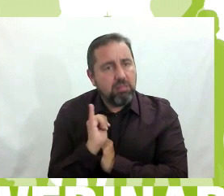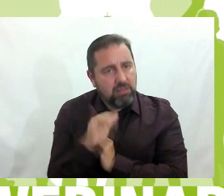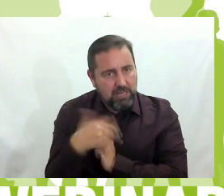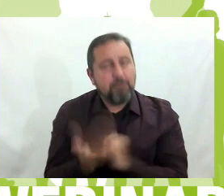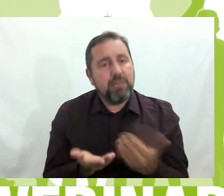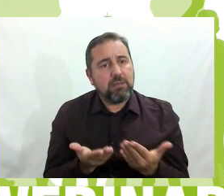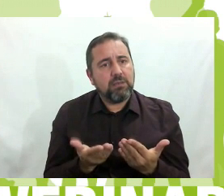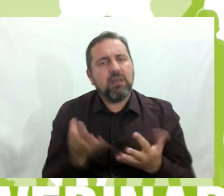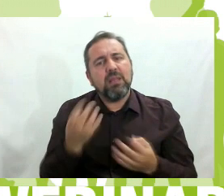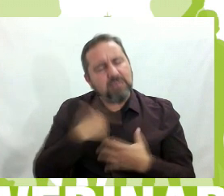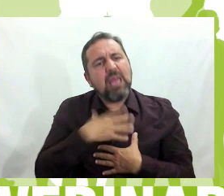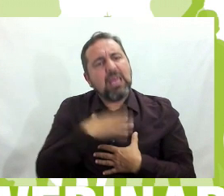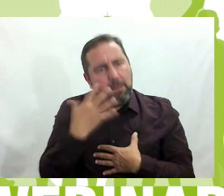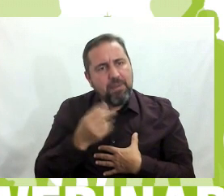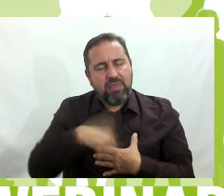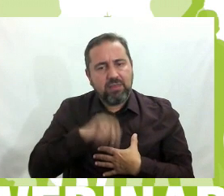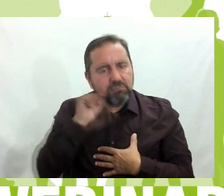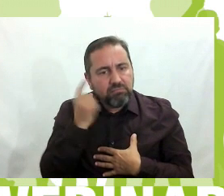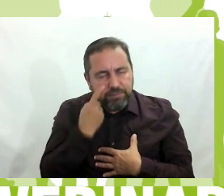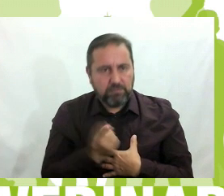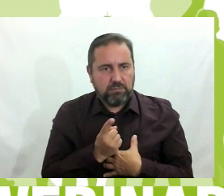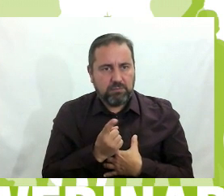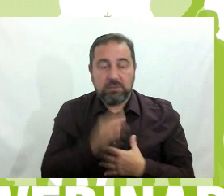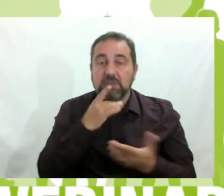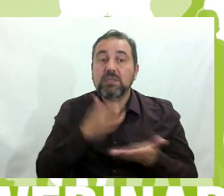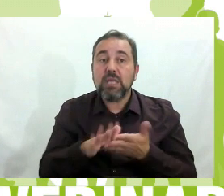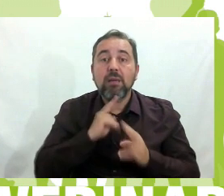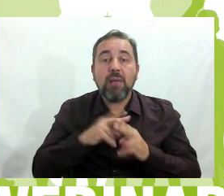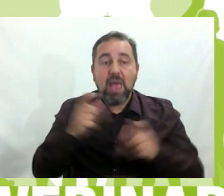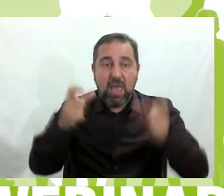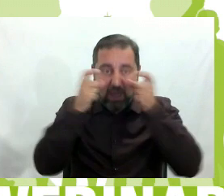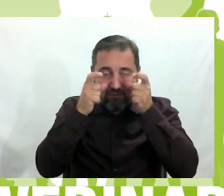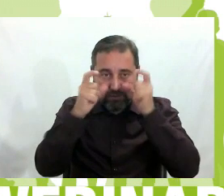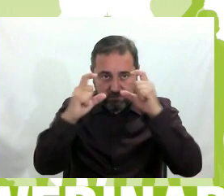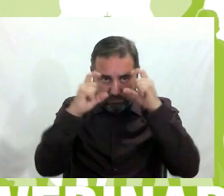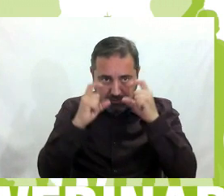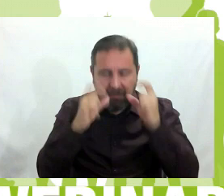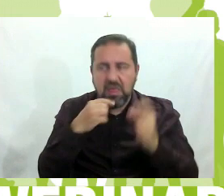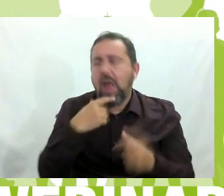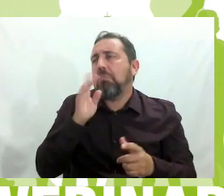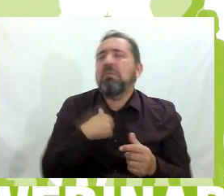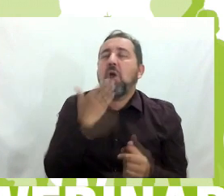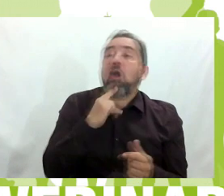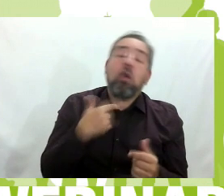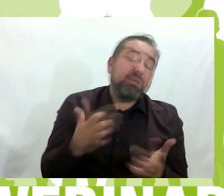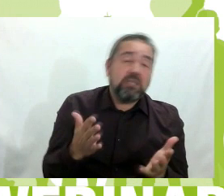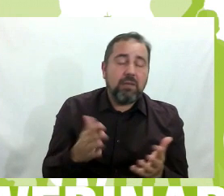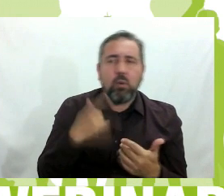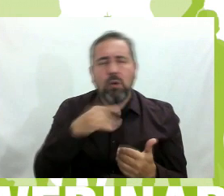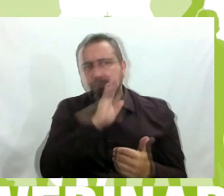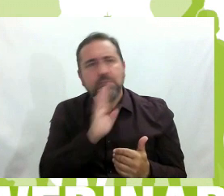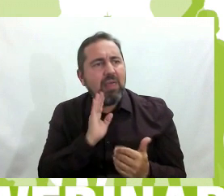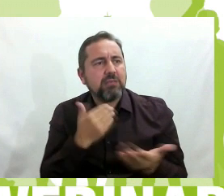y tenemos que ser capaces de detectarlos. Por eso digo con las gafas puestas. No podemos decir, no, en mi cole no pasa nada. No, porque luego hablas con los padres